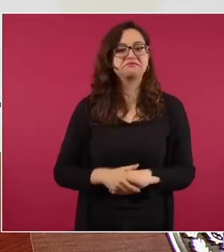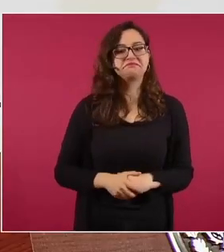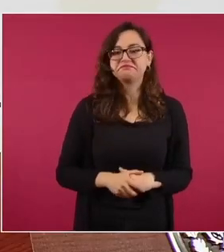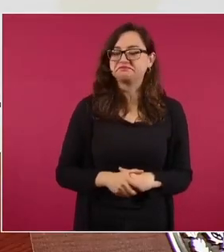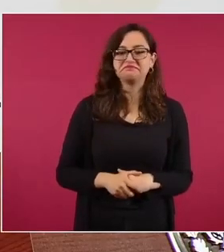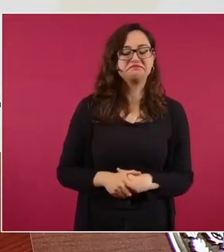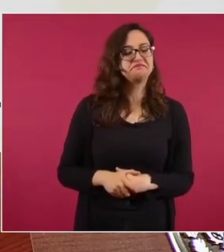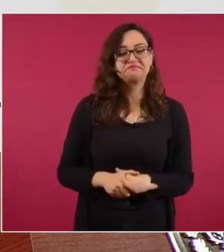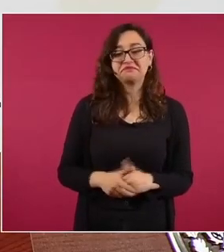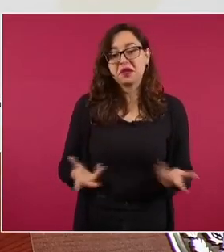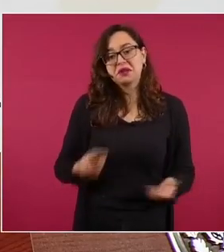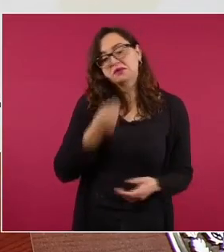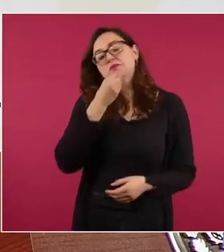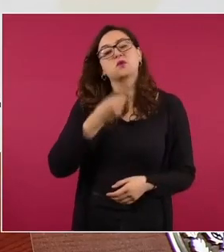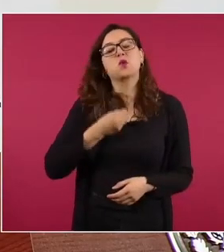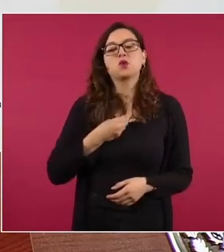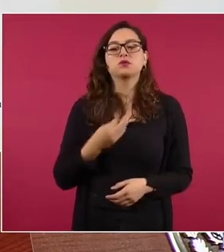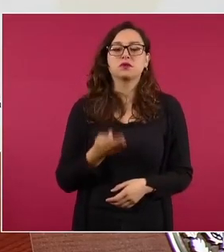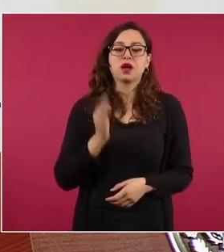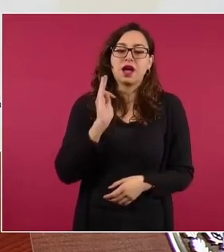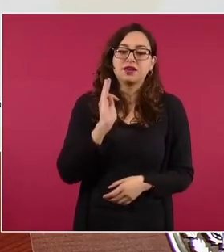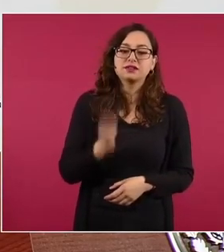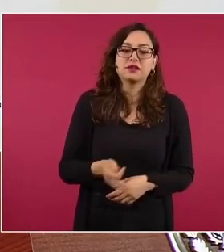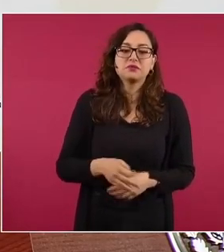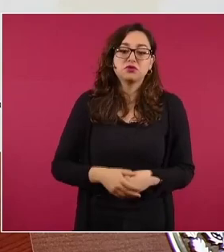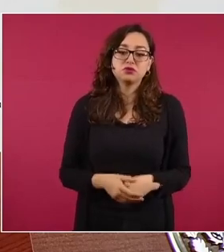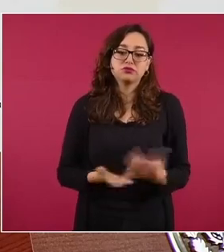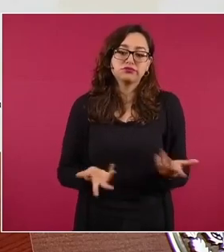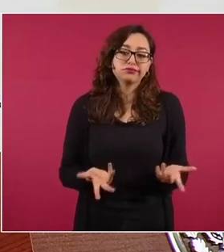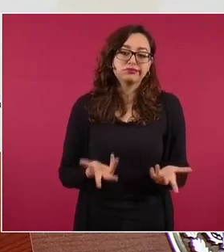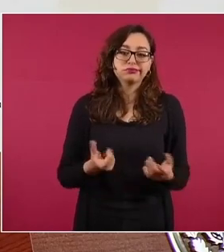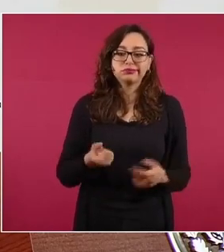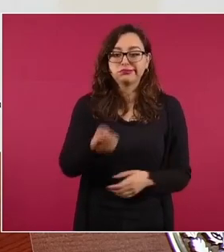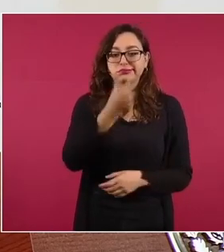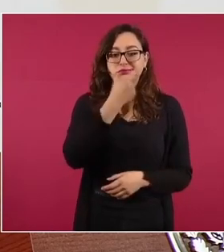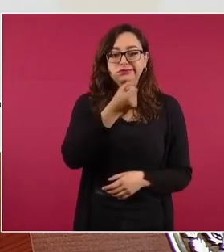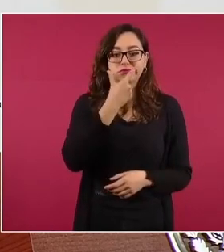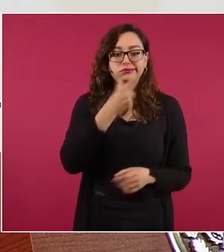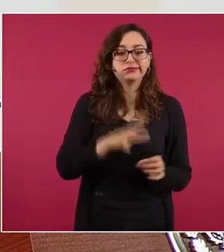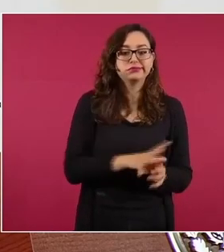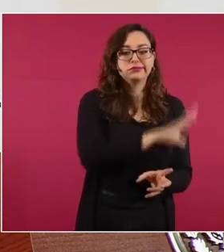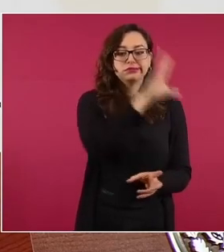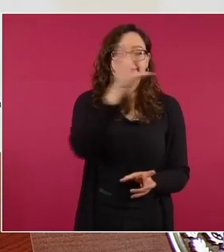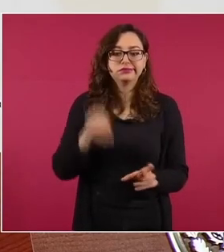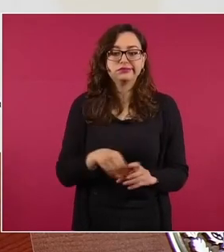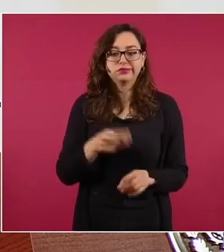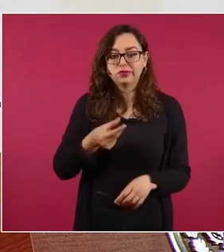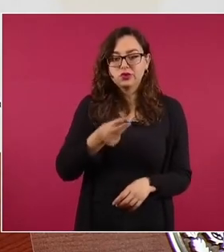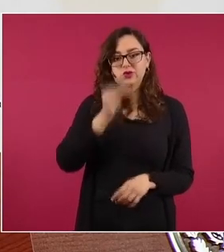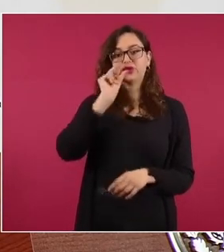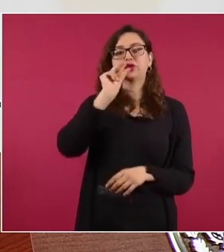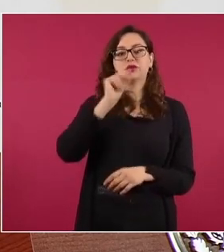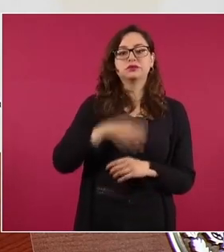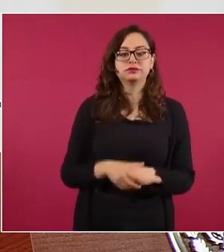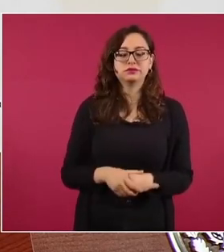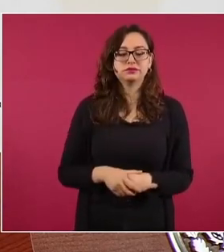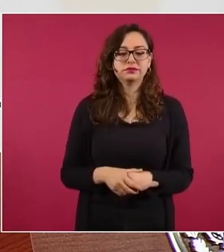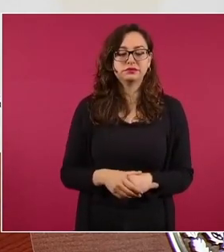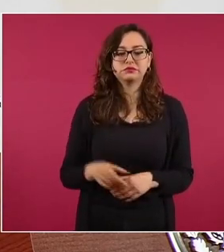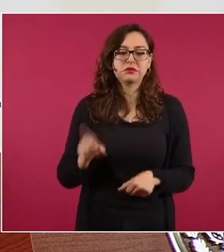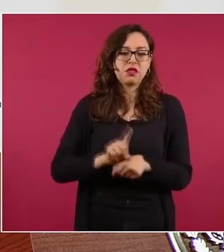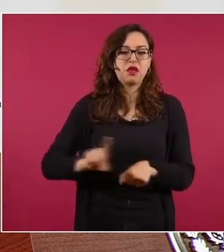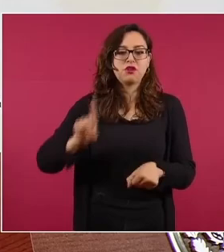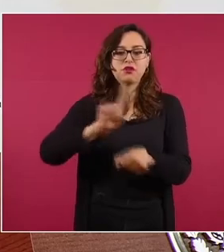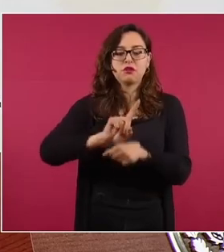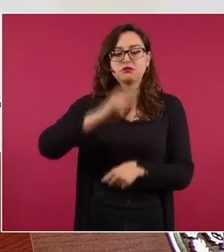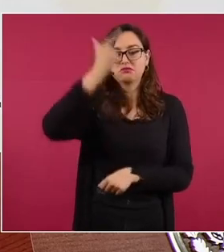Pero terminé con un cóctel que tomo por las noches